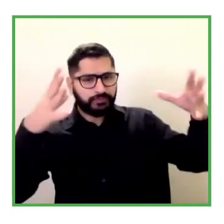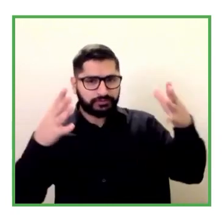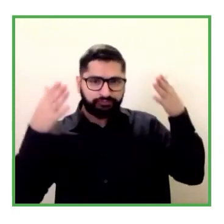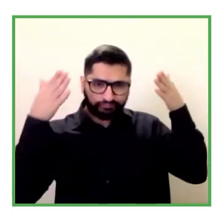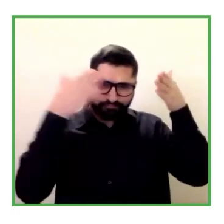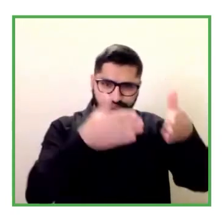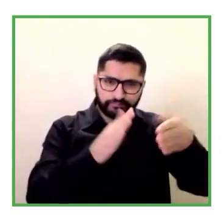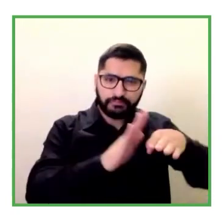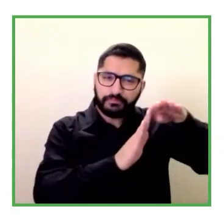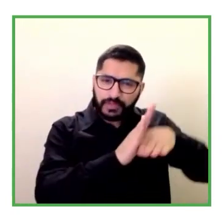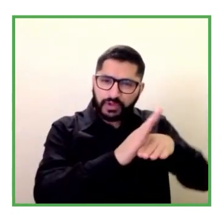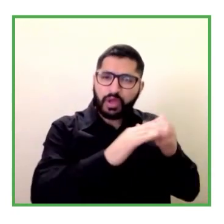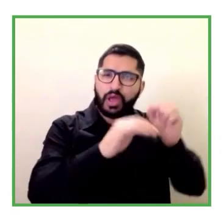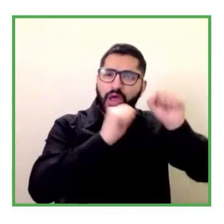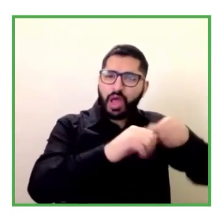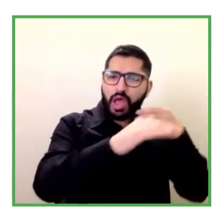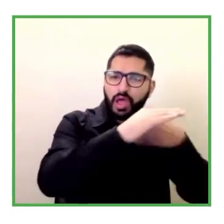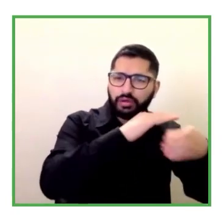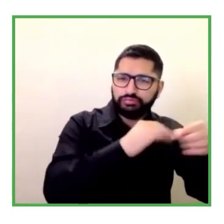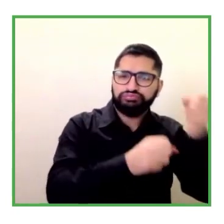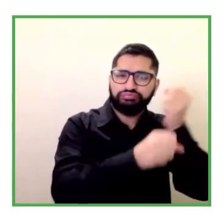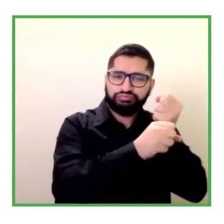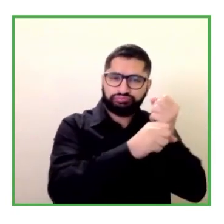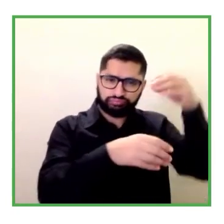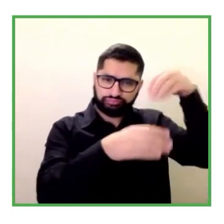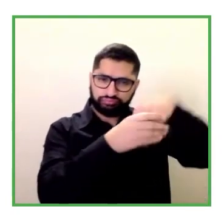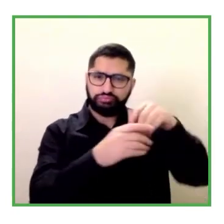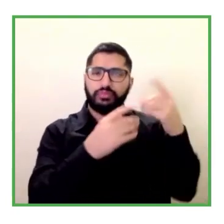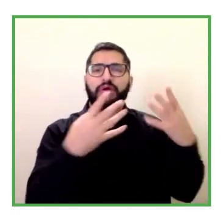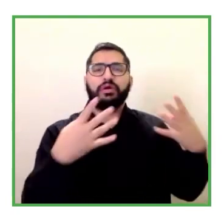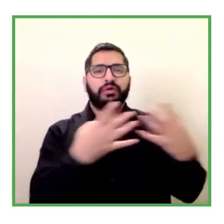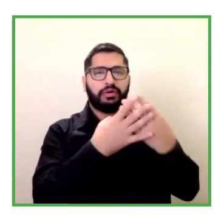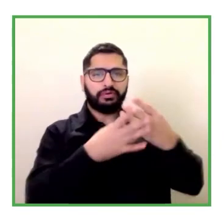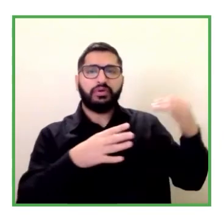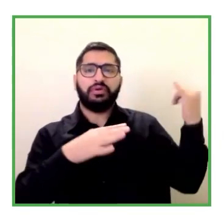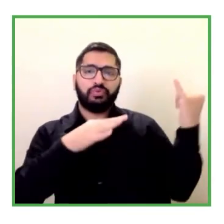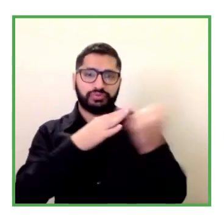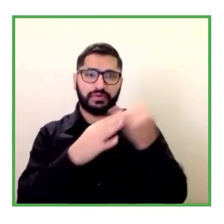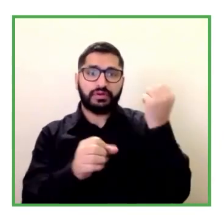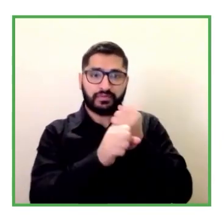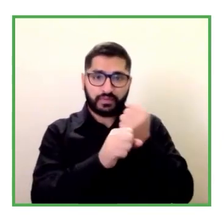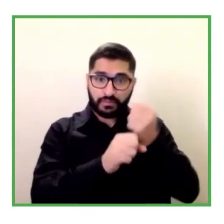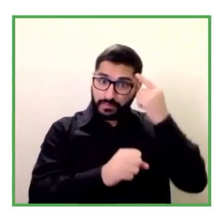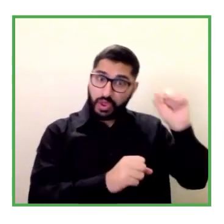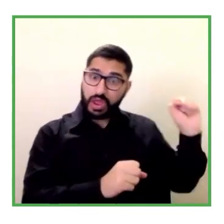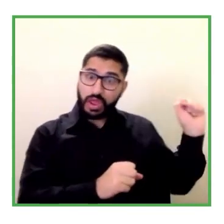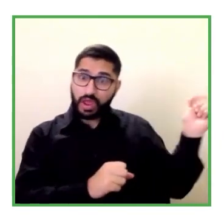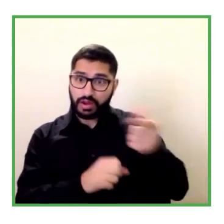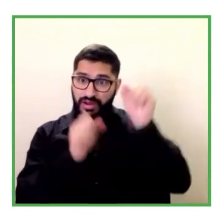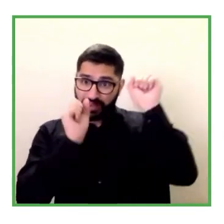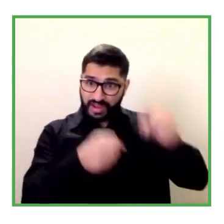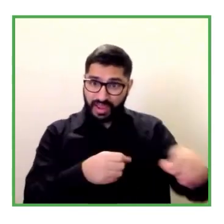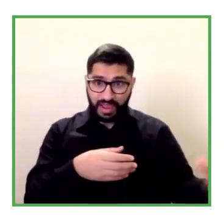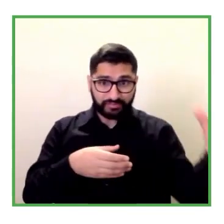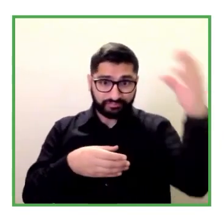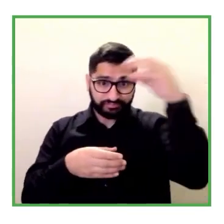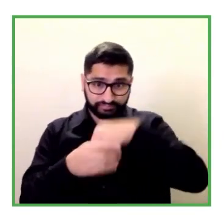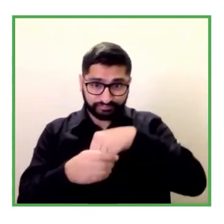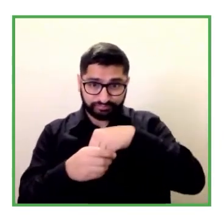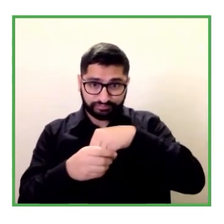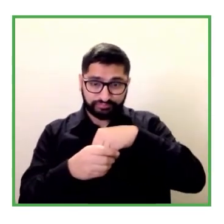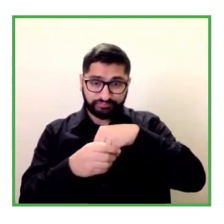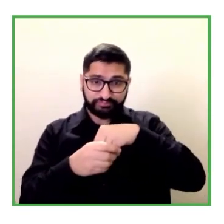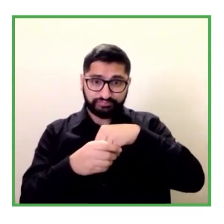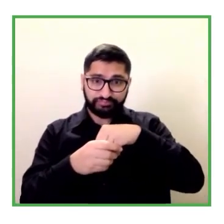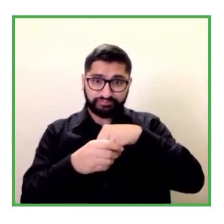nacionales de empresas inclusivas pero sin embargo forman la mayor parte del tejido empresarial de los países iberoamericanos ¿qué te parece